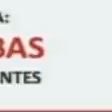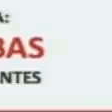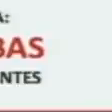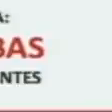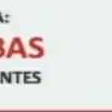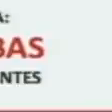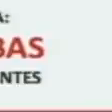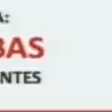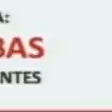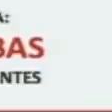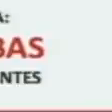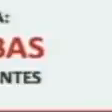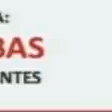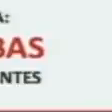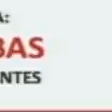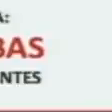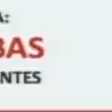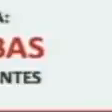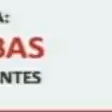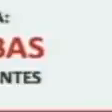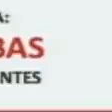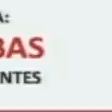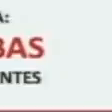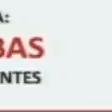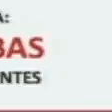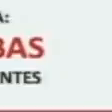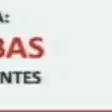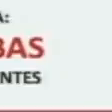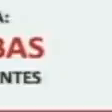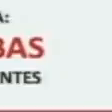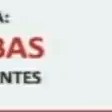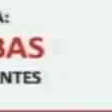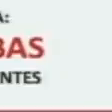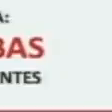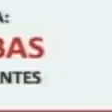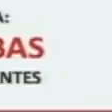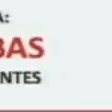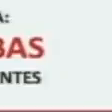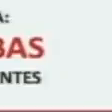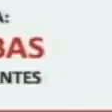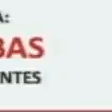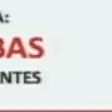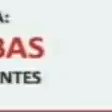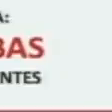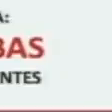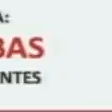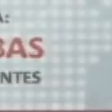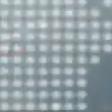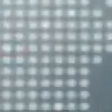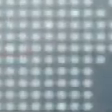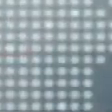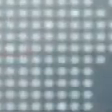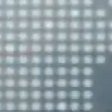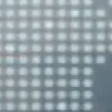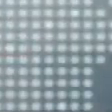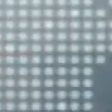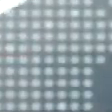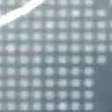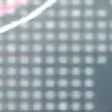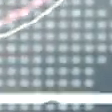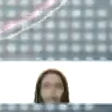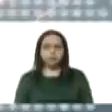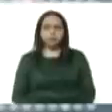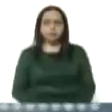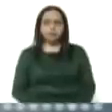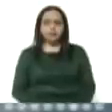para el combate y la prevención de la infección por COVID-19 en Venezuela. Insistimos en la necesidad